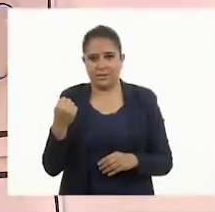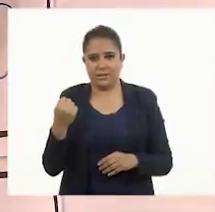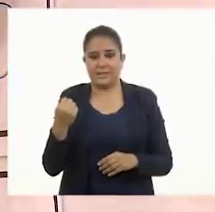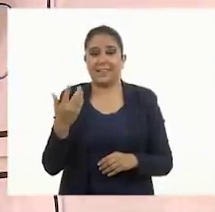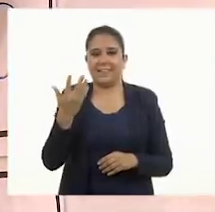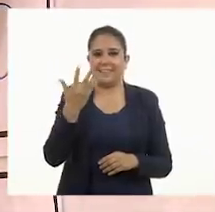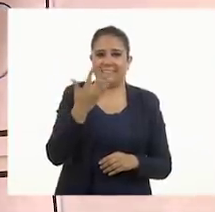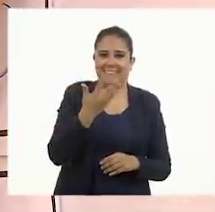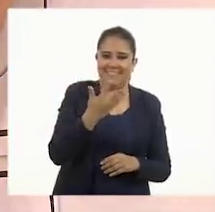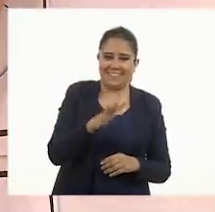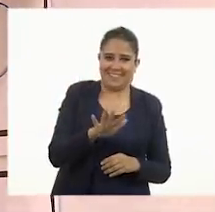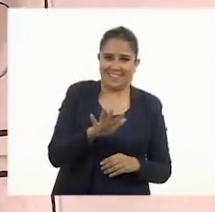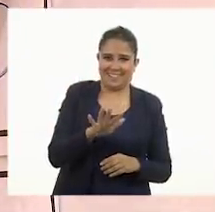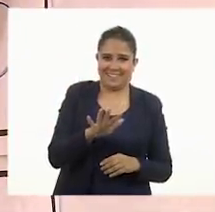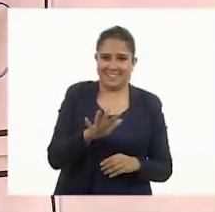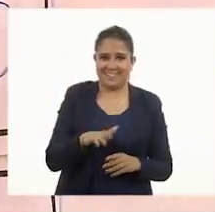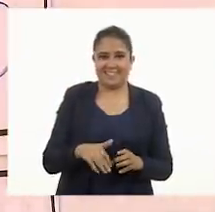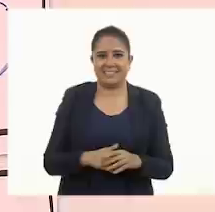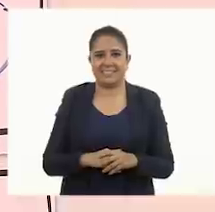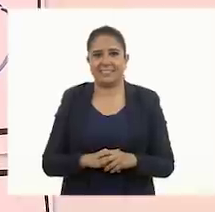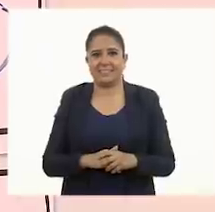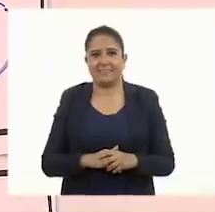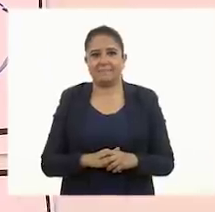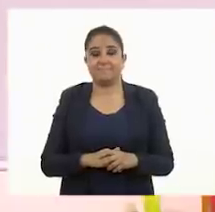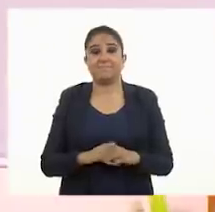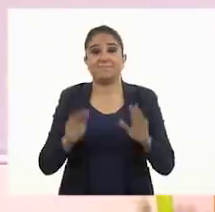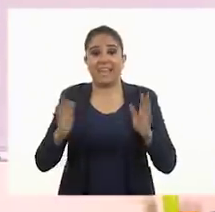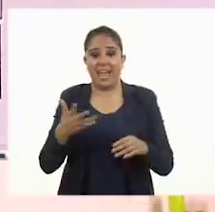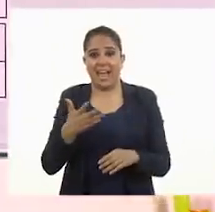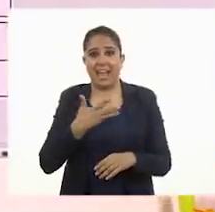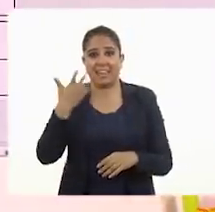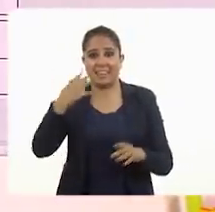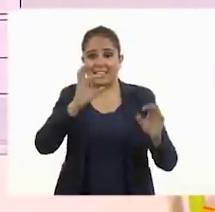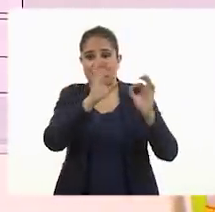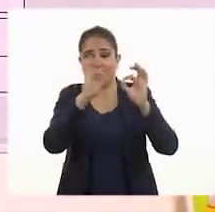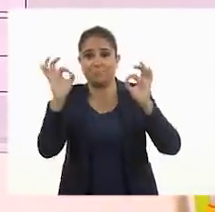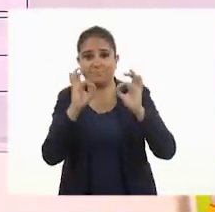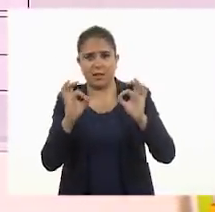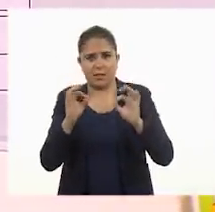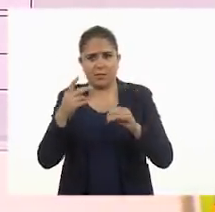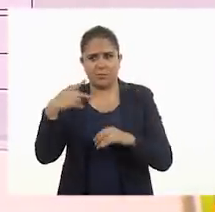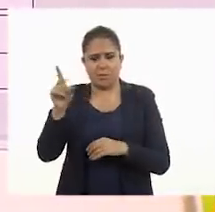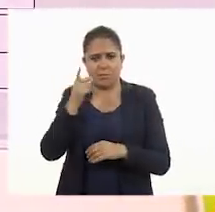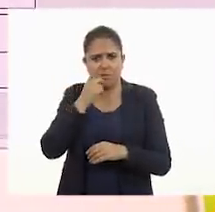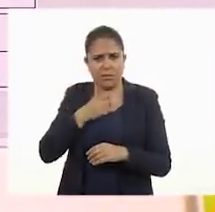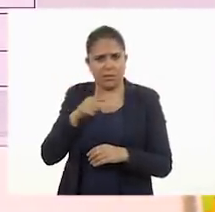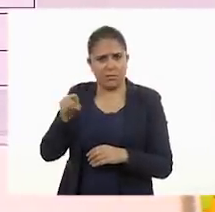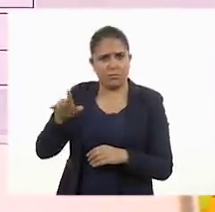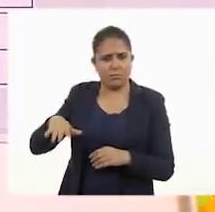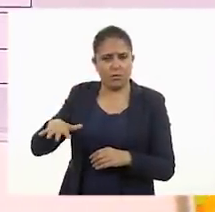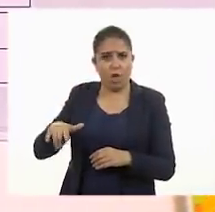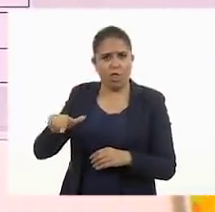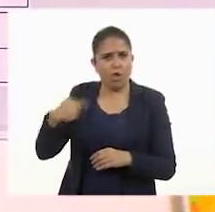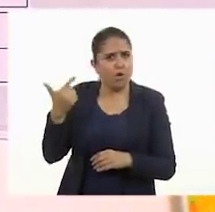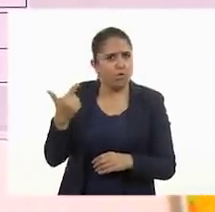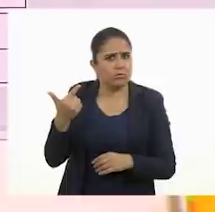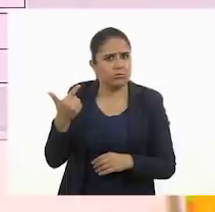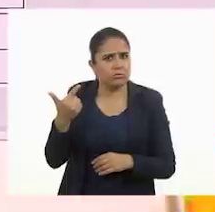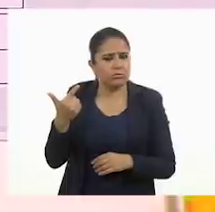nueve, diez. Ya tengo diez, pero él me dijo que eran doce.